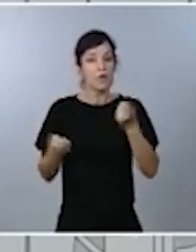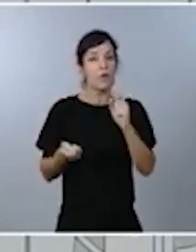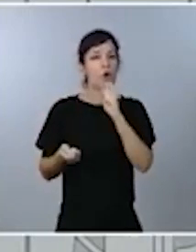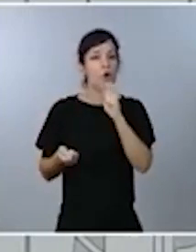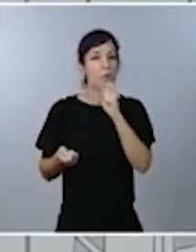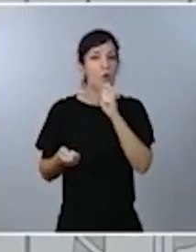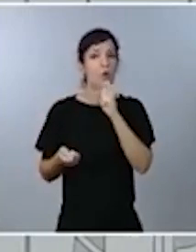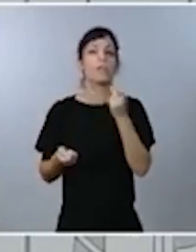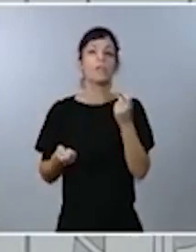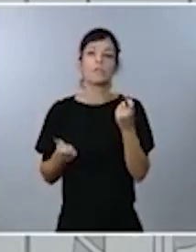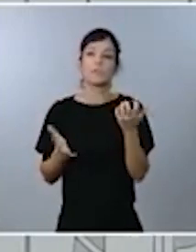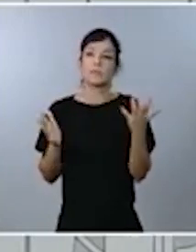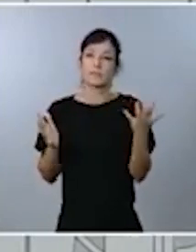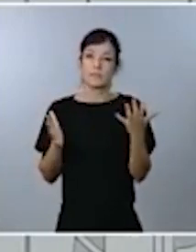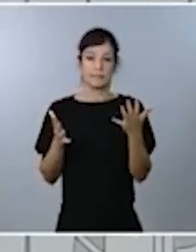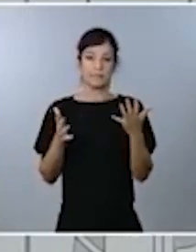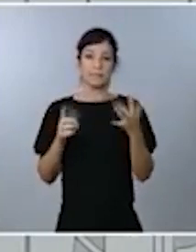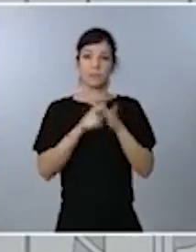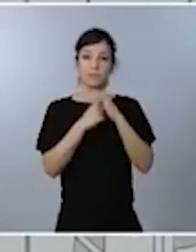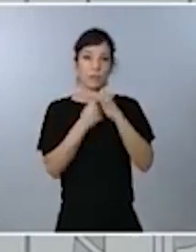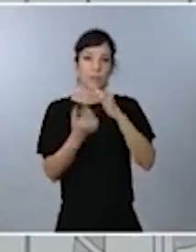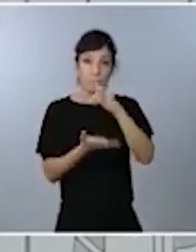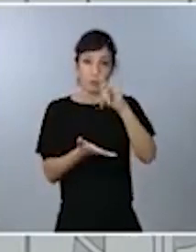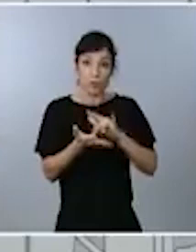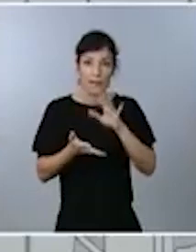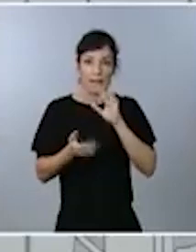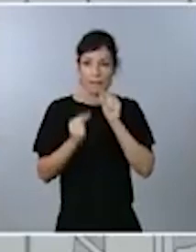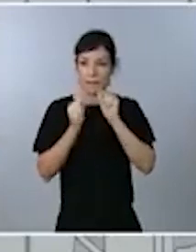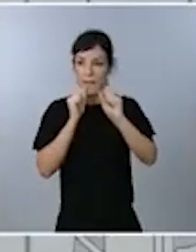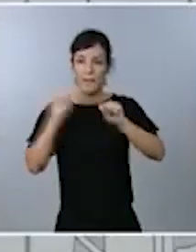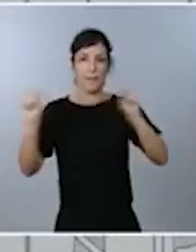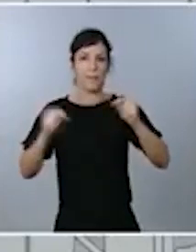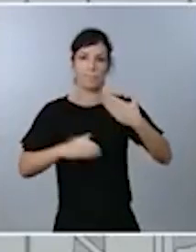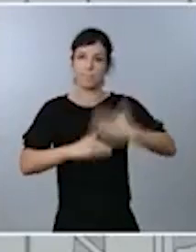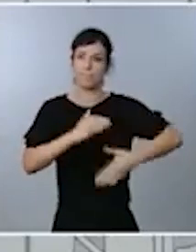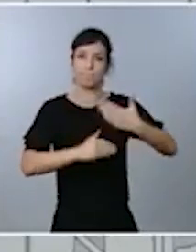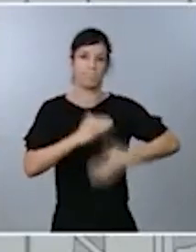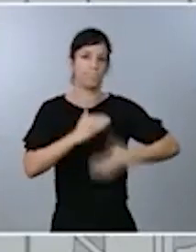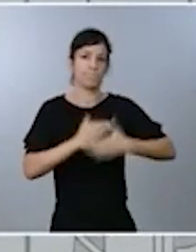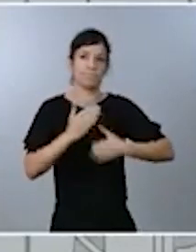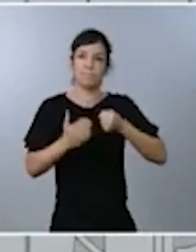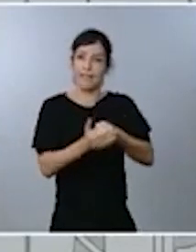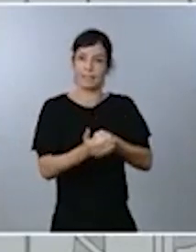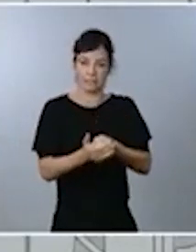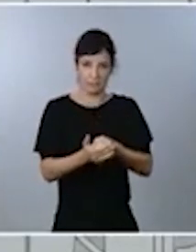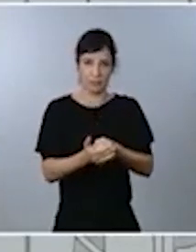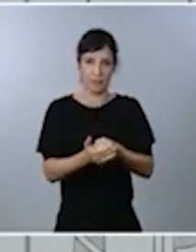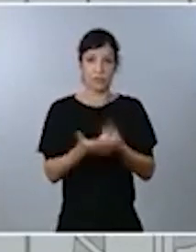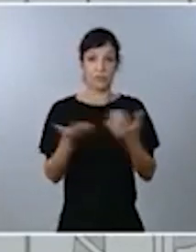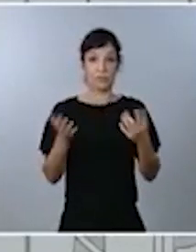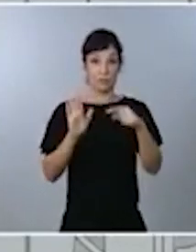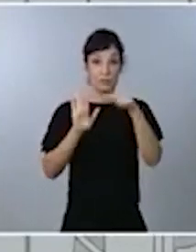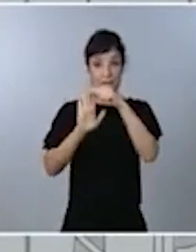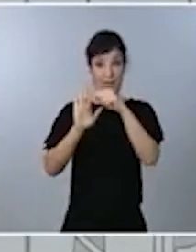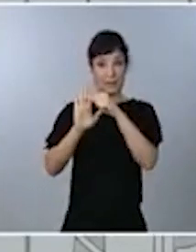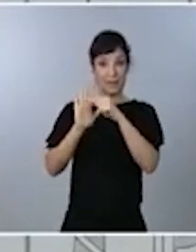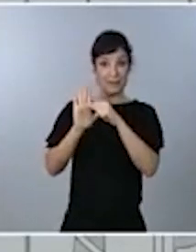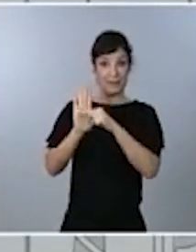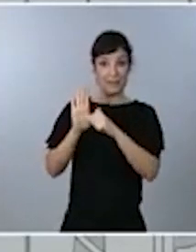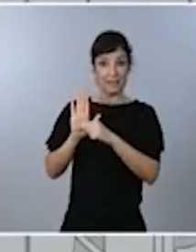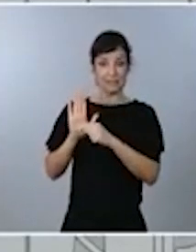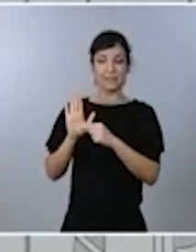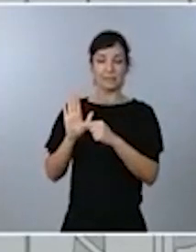posible las situaciones en que esos contagios se están produciendo. Y en consecuencia, las medidas que deben tomarse afectan